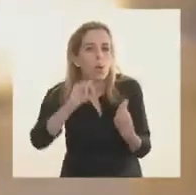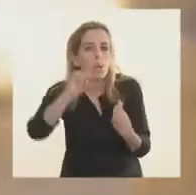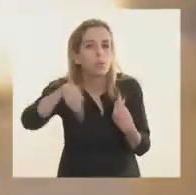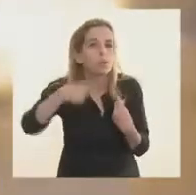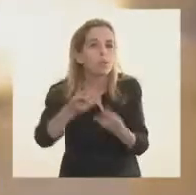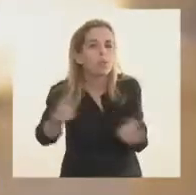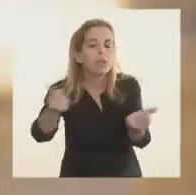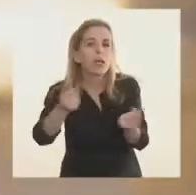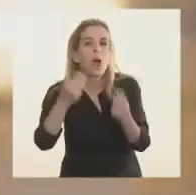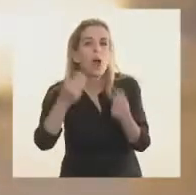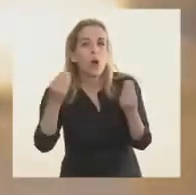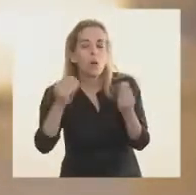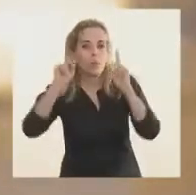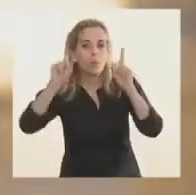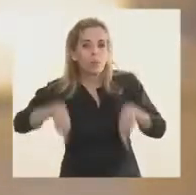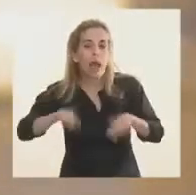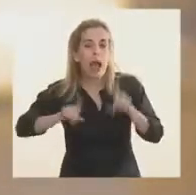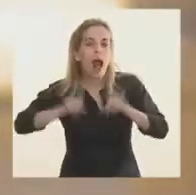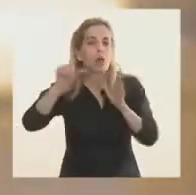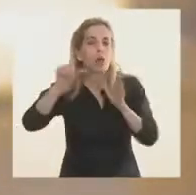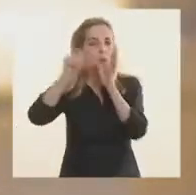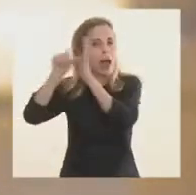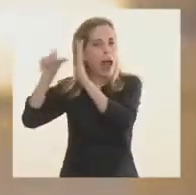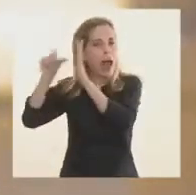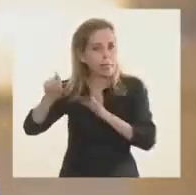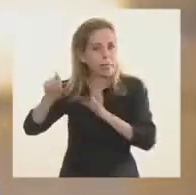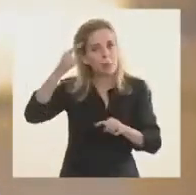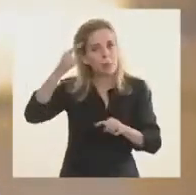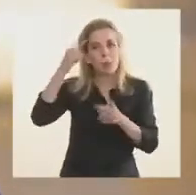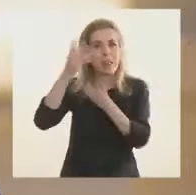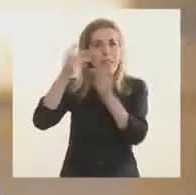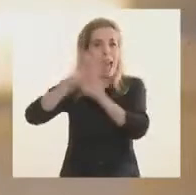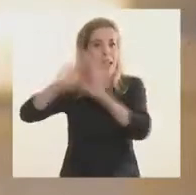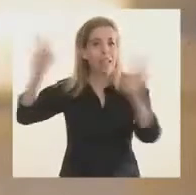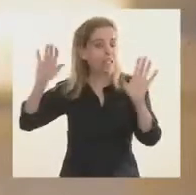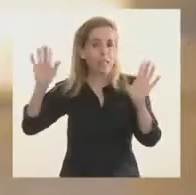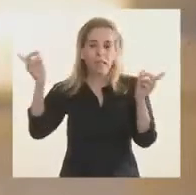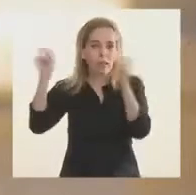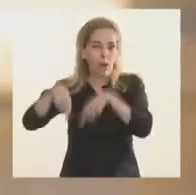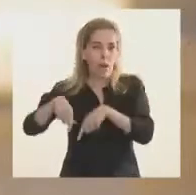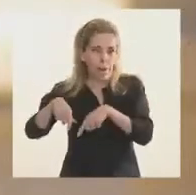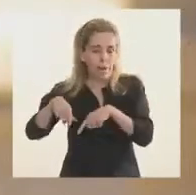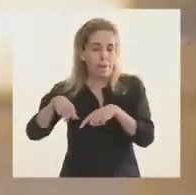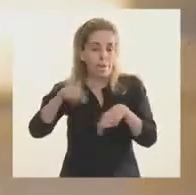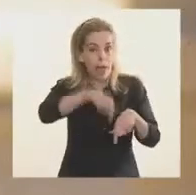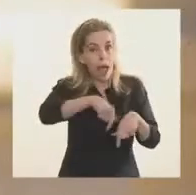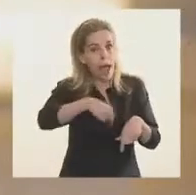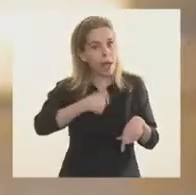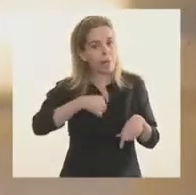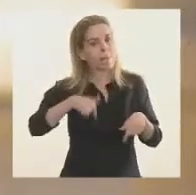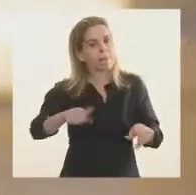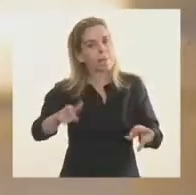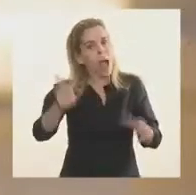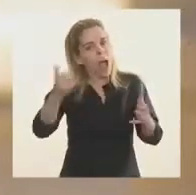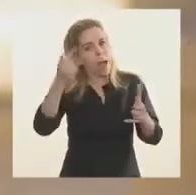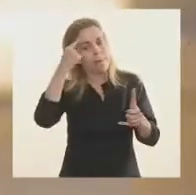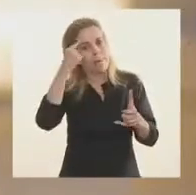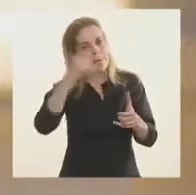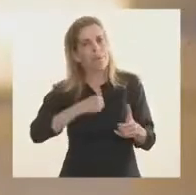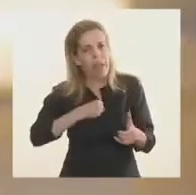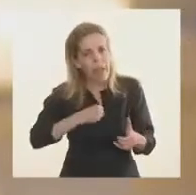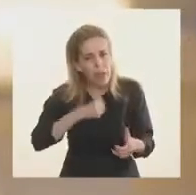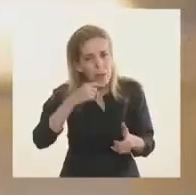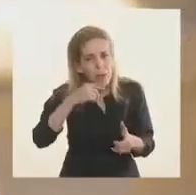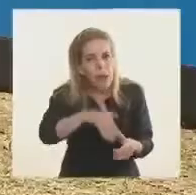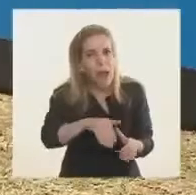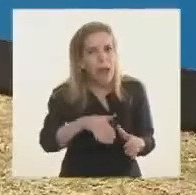creyeron que había terminado parecía que vuelva a empezar. Y nosotros tenemos además horizontes de esperanzas en el mediano plazo y en el